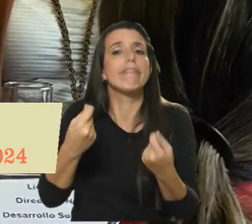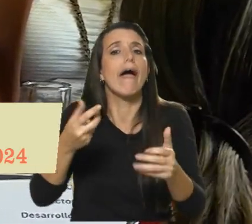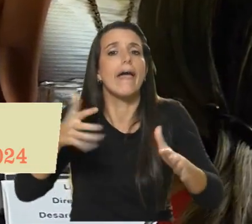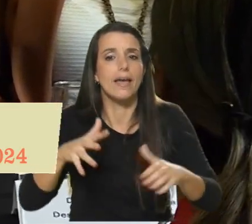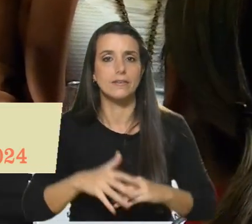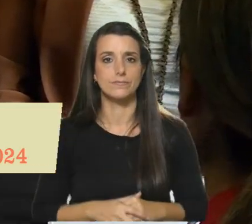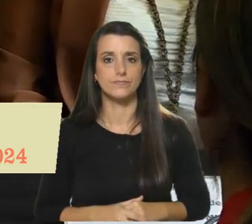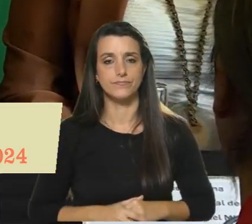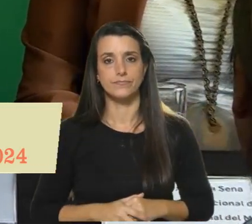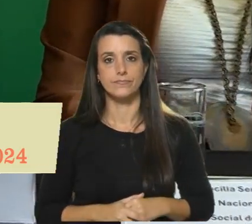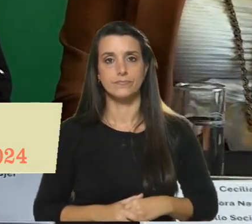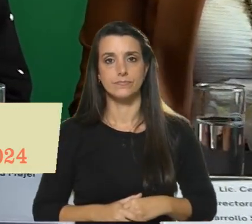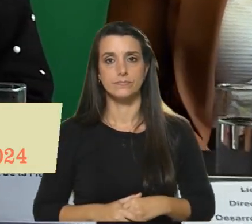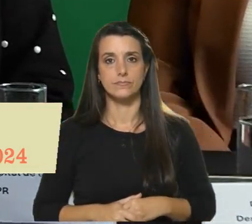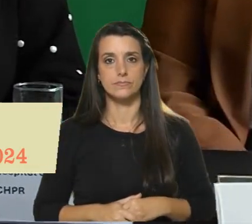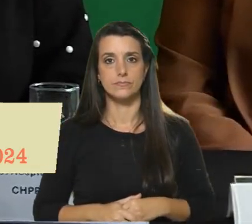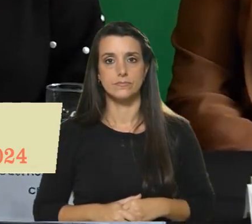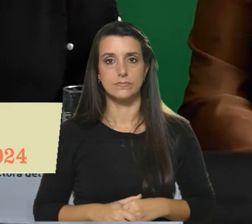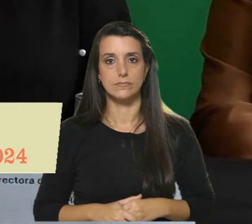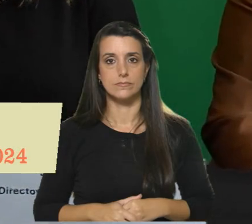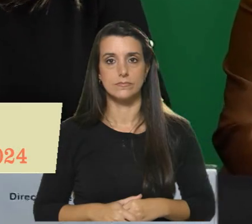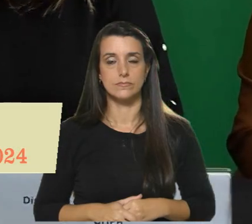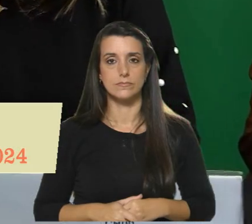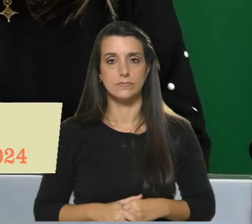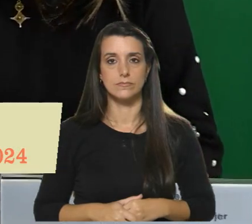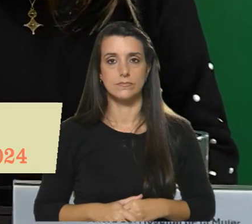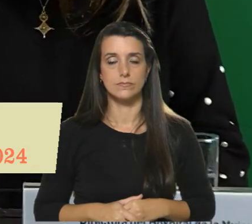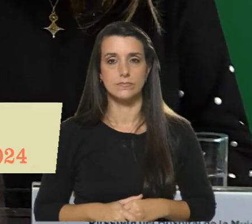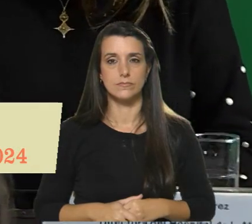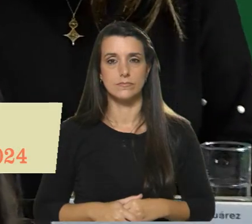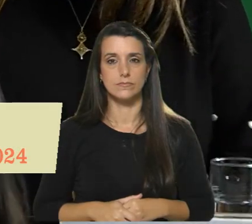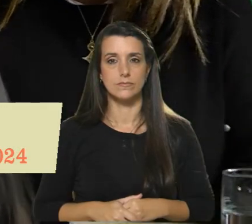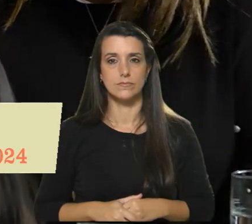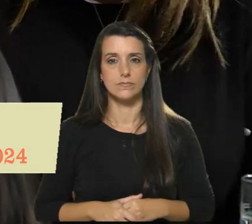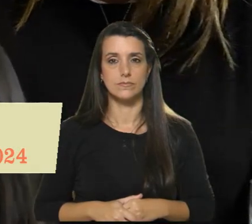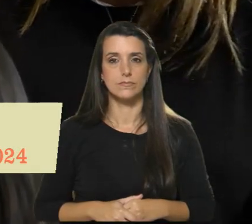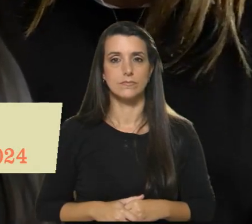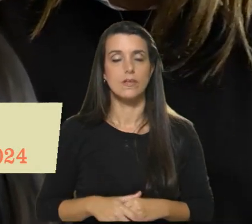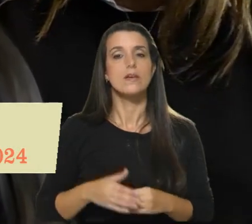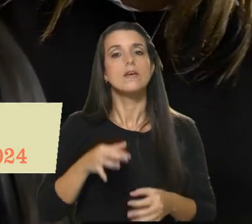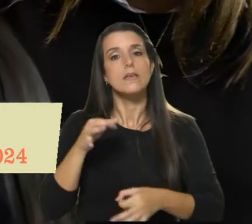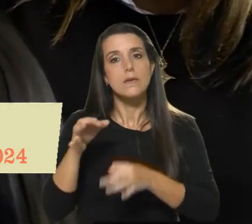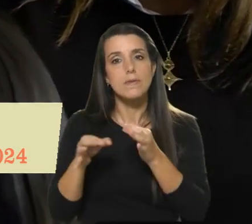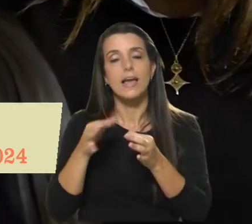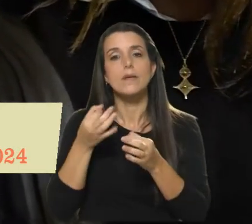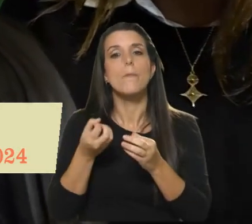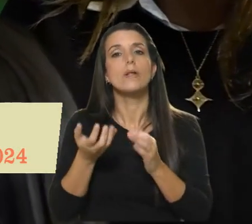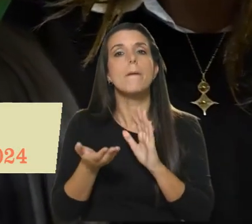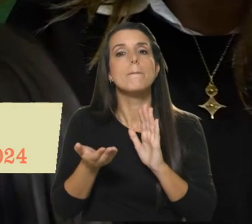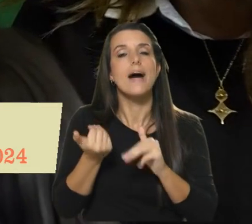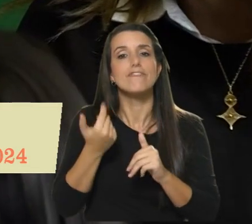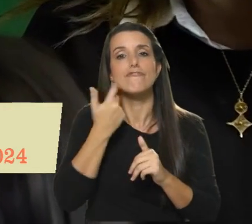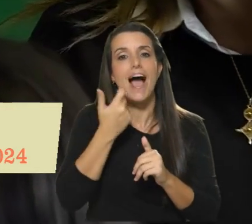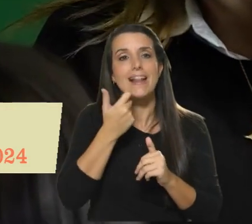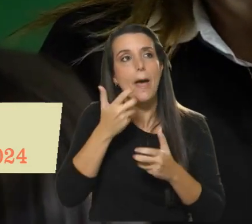La cuestión que llevamos a cabo es que implica o nos desafía, porque cada vez estamos más completos y nos falta más